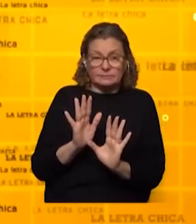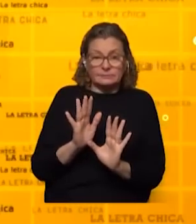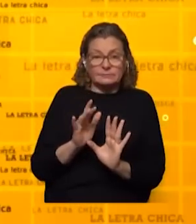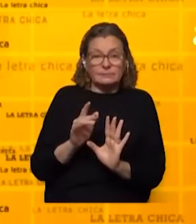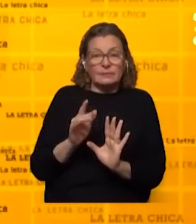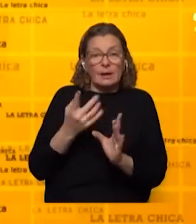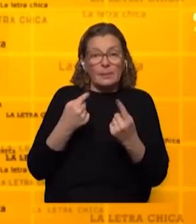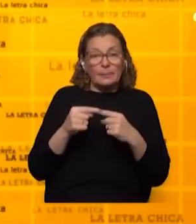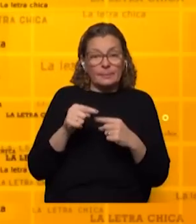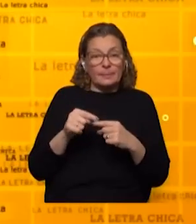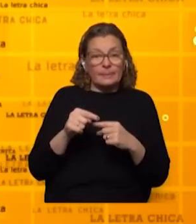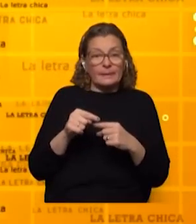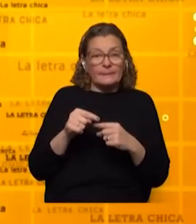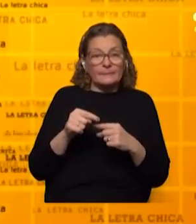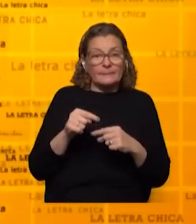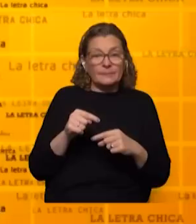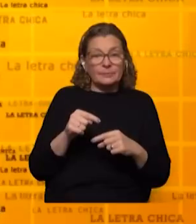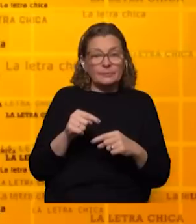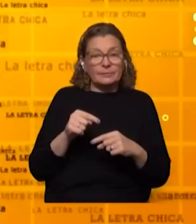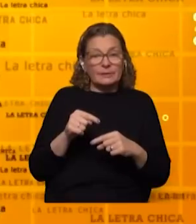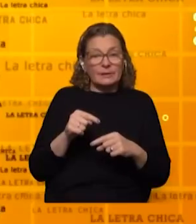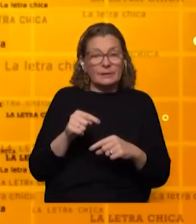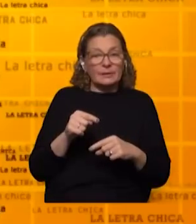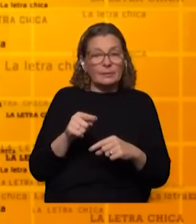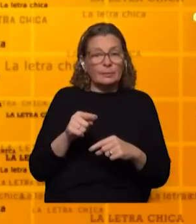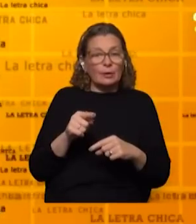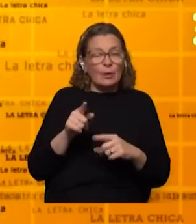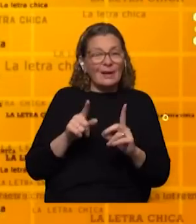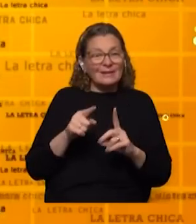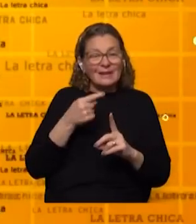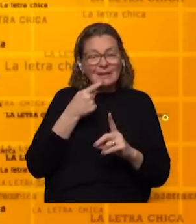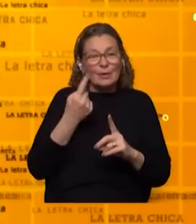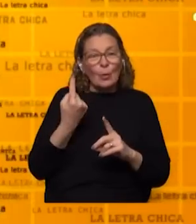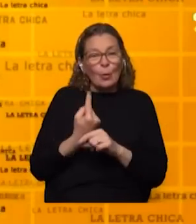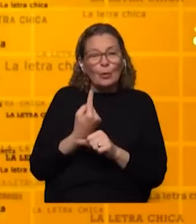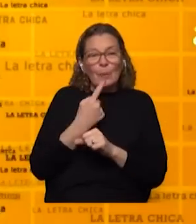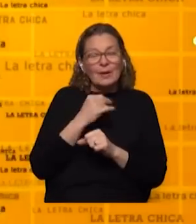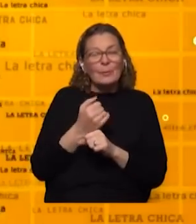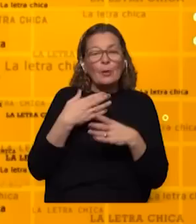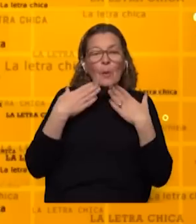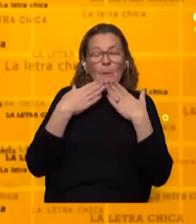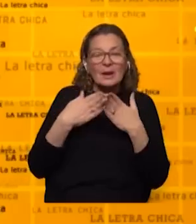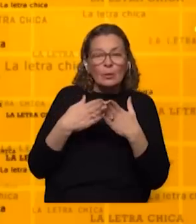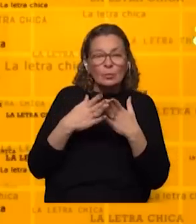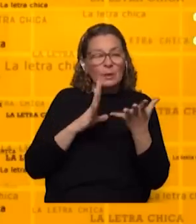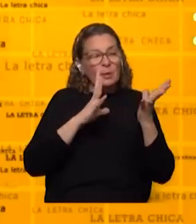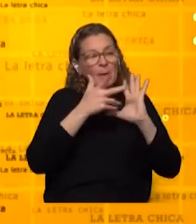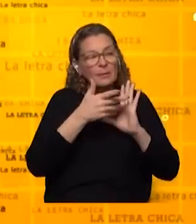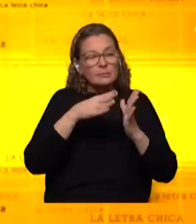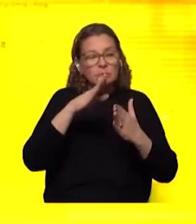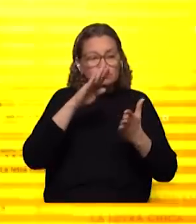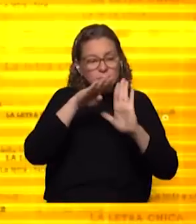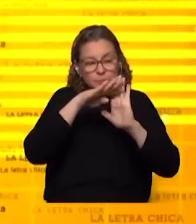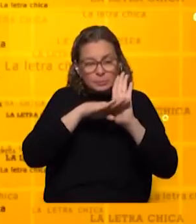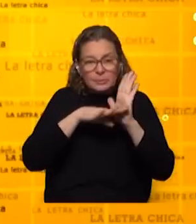incluso esto escudriñando mucho nosotros lo hemos hecho hay uno de los consorcios que se presentó pregunta por el manual ambiental de la obra dónde